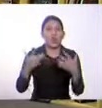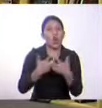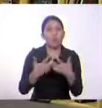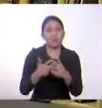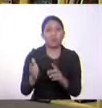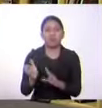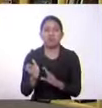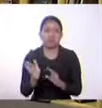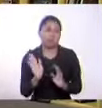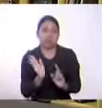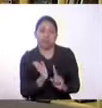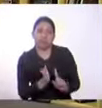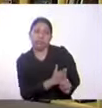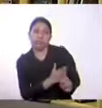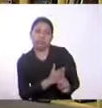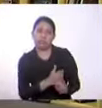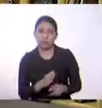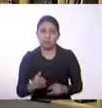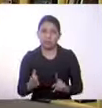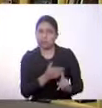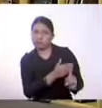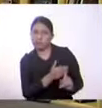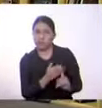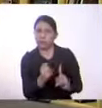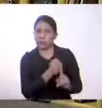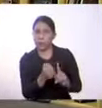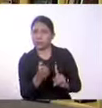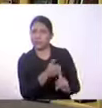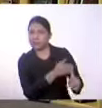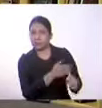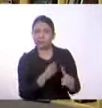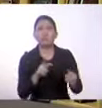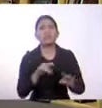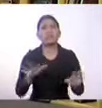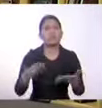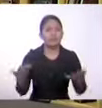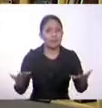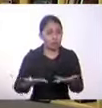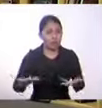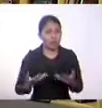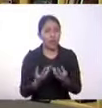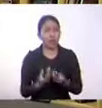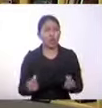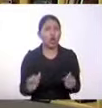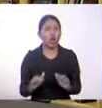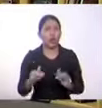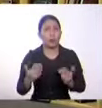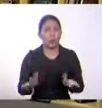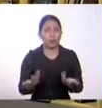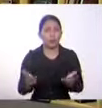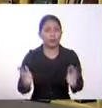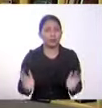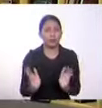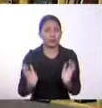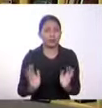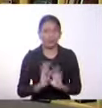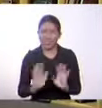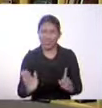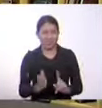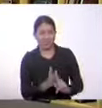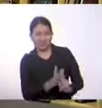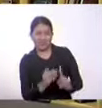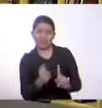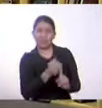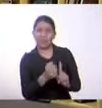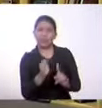otros compañeros. En pocas palabras, están sufriendo bullying. ¿Qué podrían hacer? ¿Qué medidas podría tomar él para contribuir a erradicar esa práctica